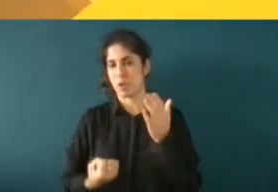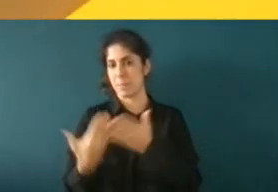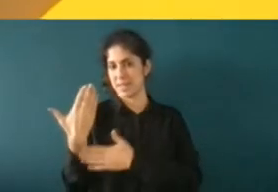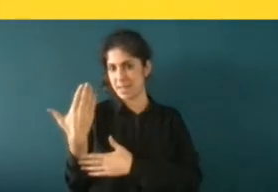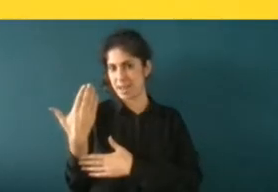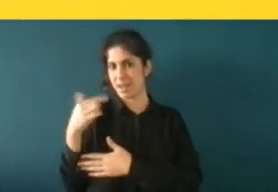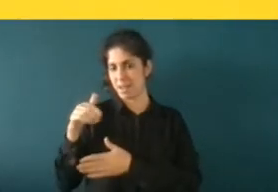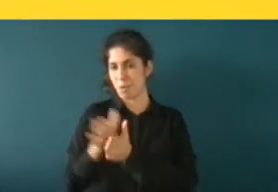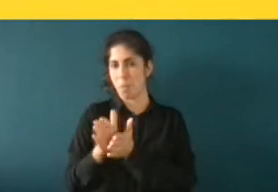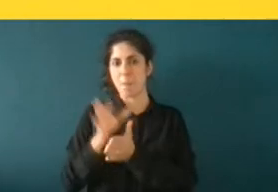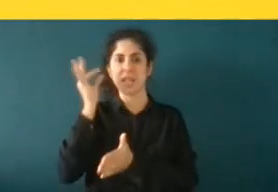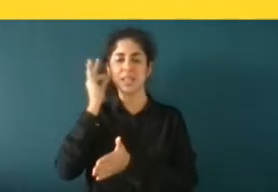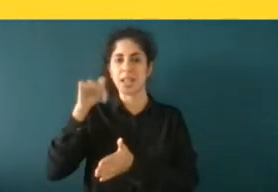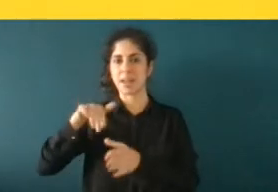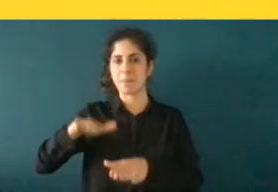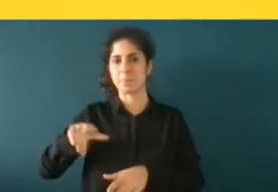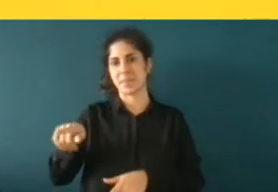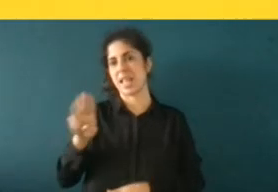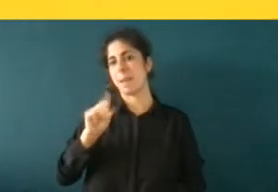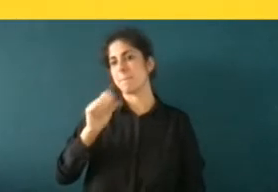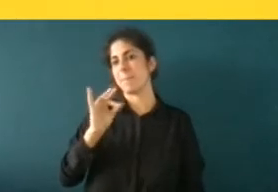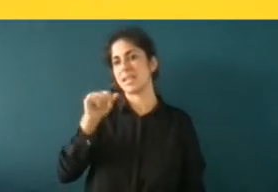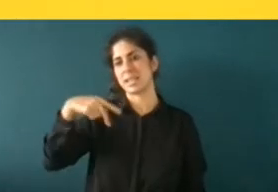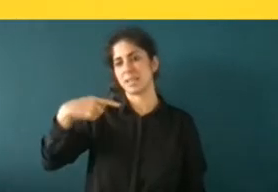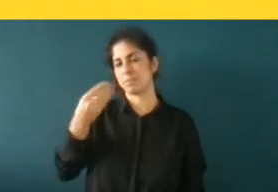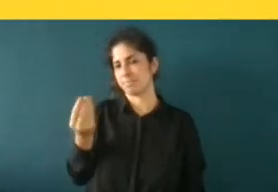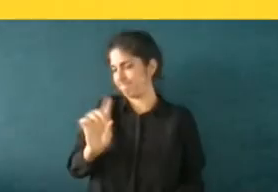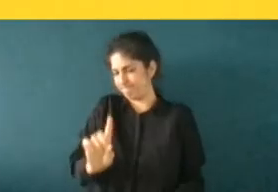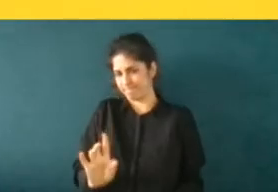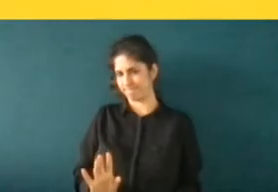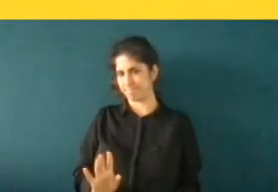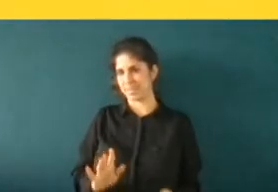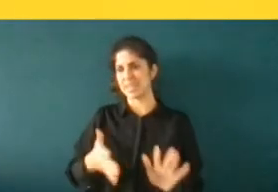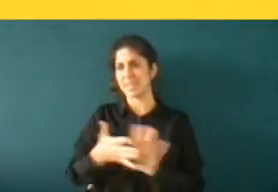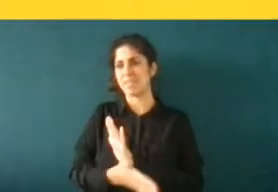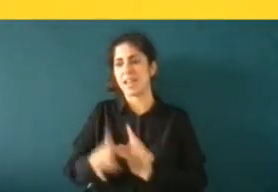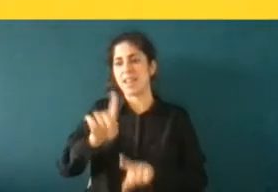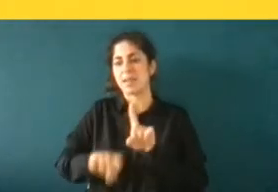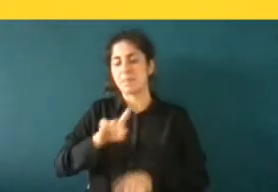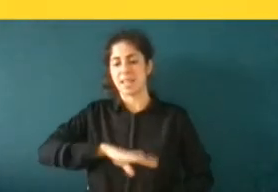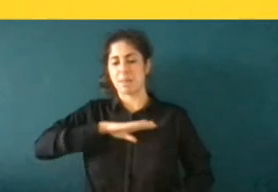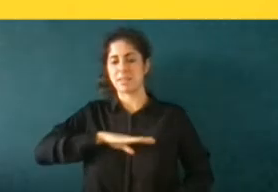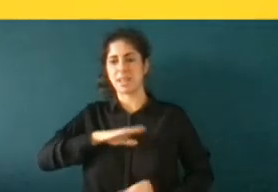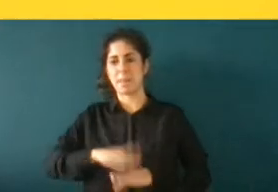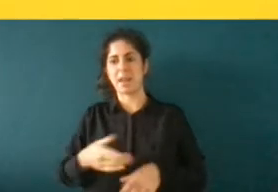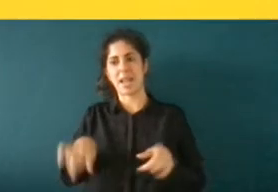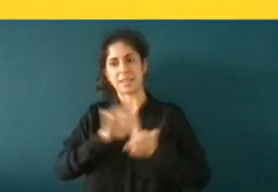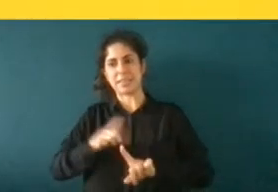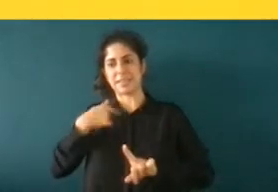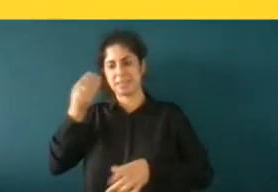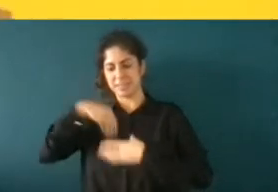pues no tiene mucho passing entonces es como que dependiendo del grado de de